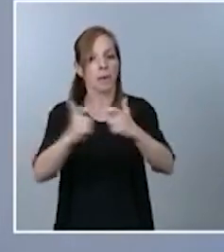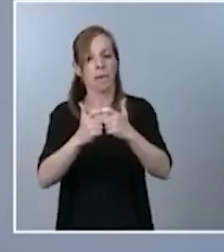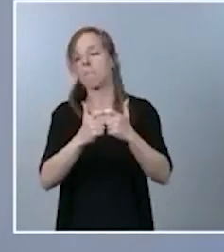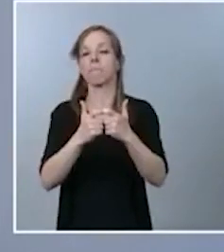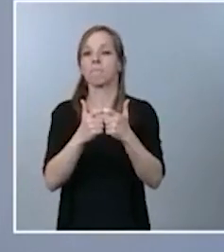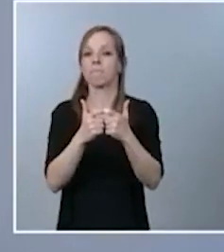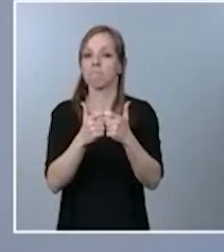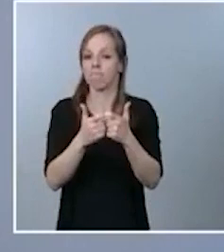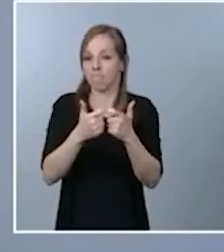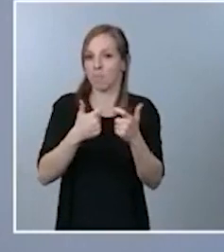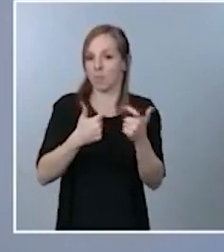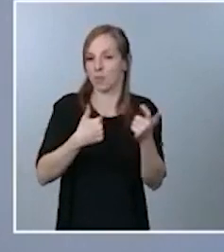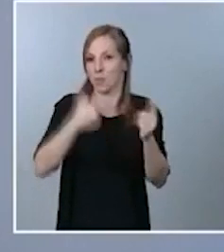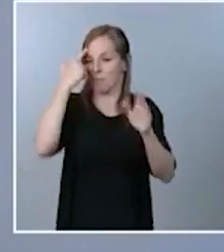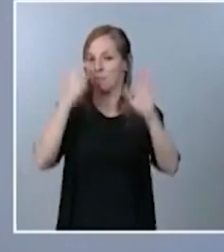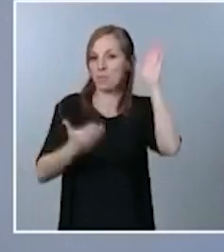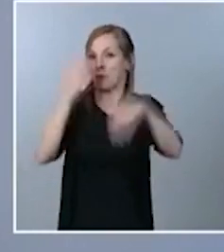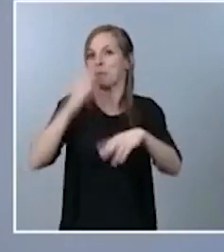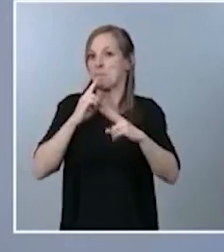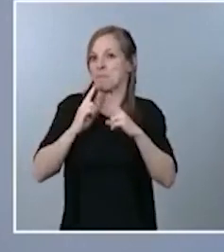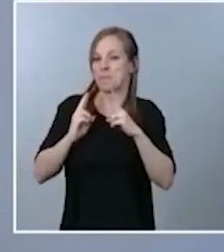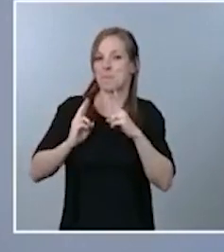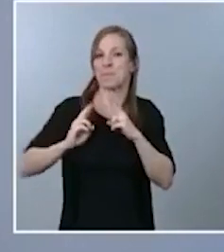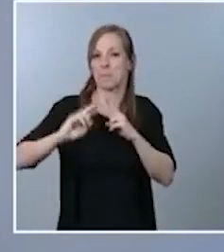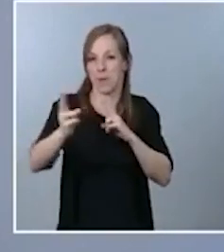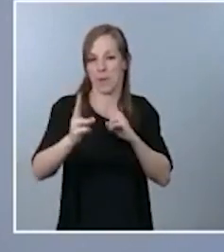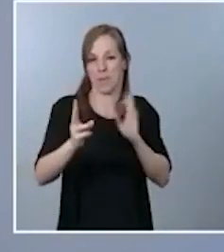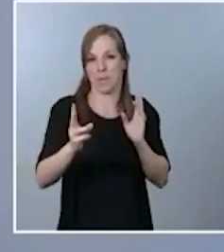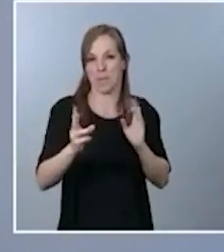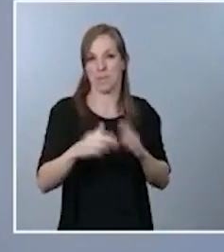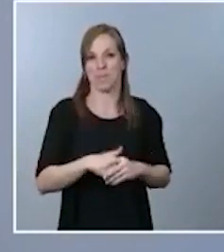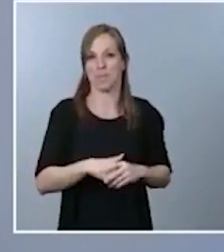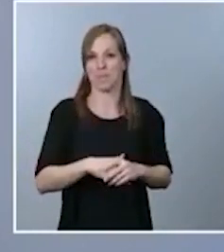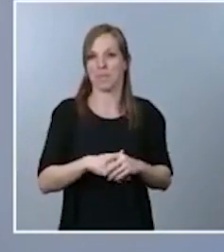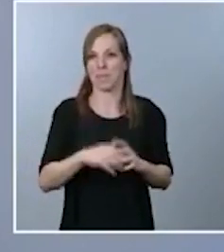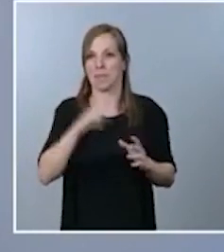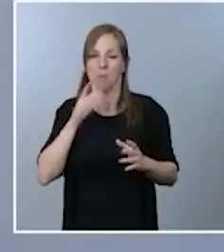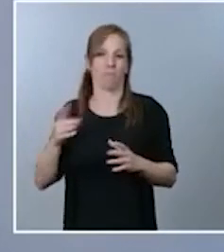pregunta digamos de forma de representación de ellos.